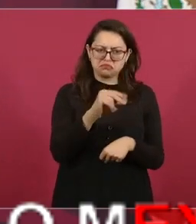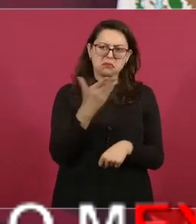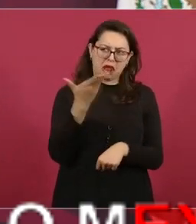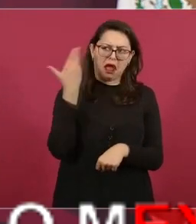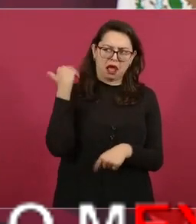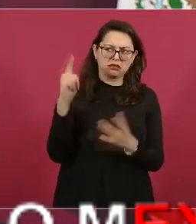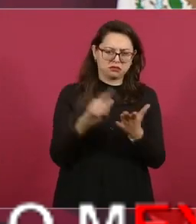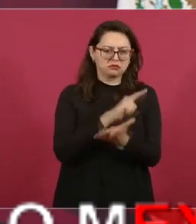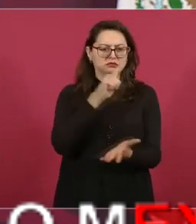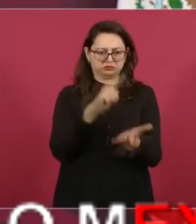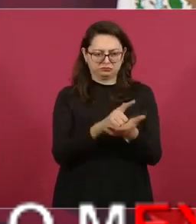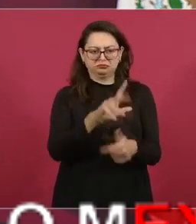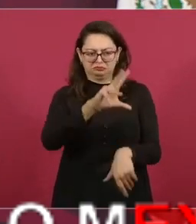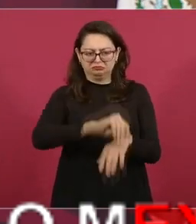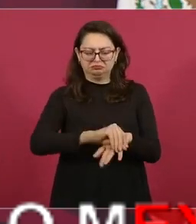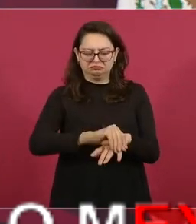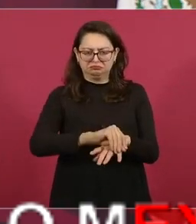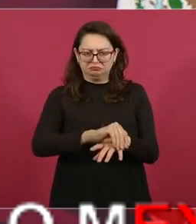morales